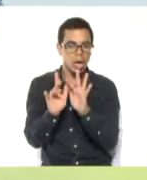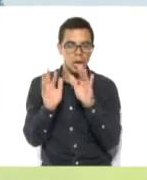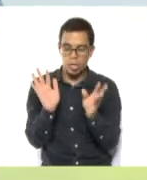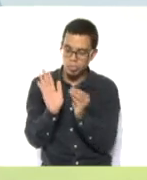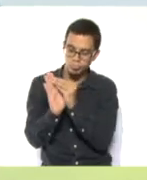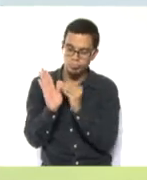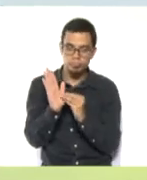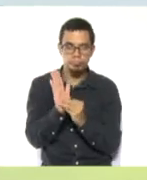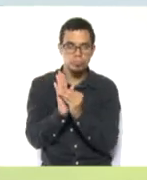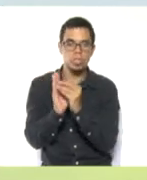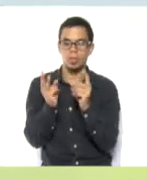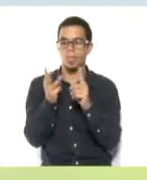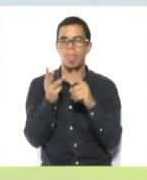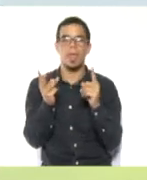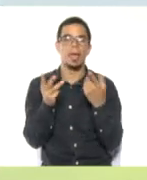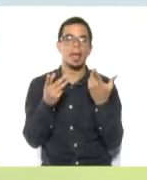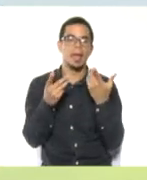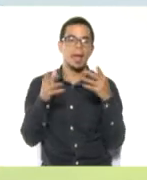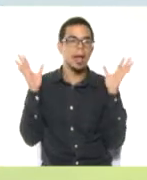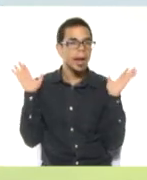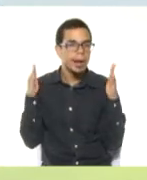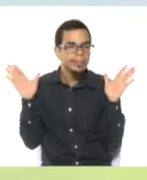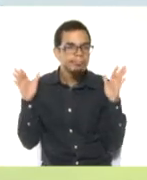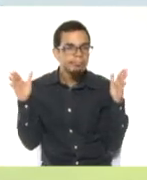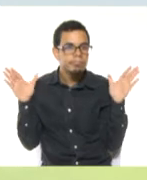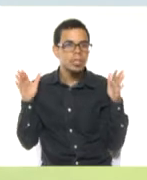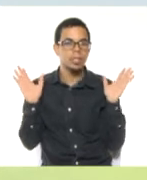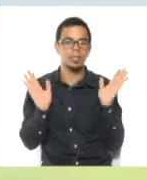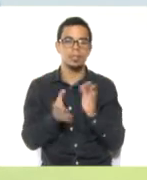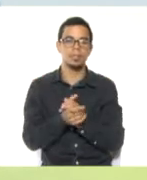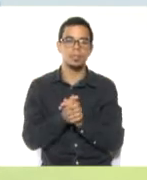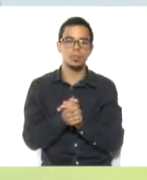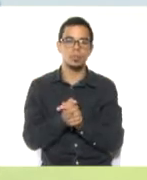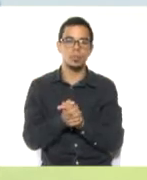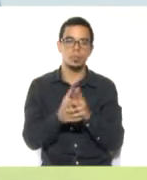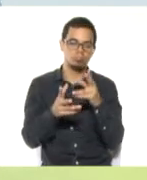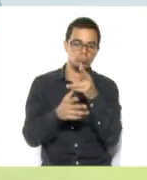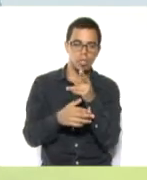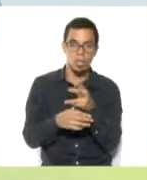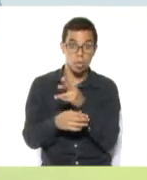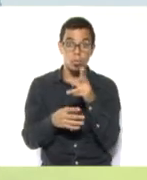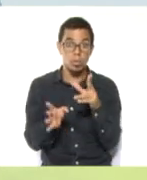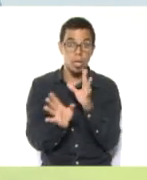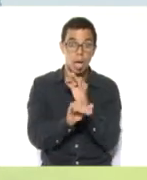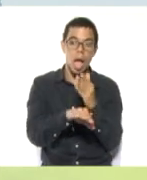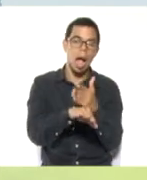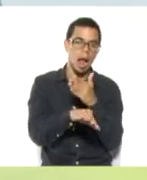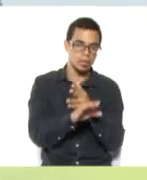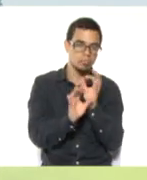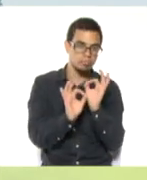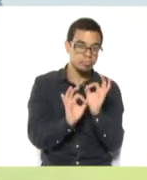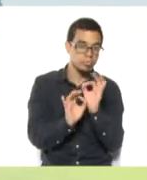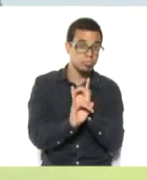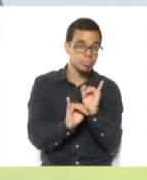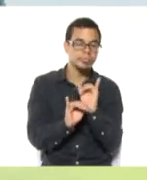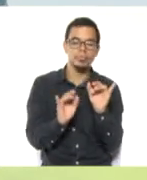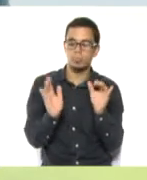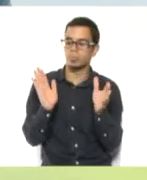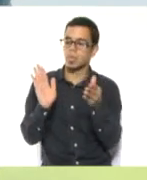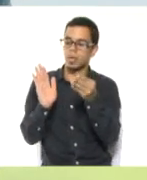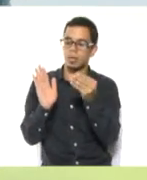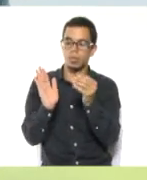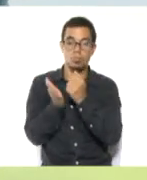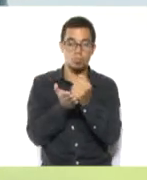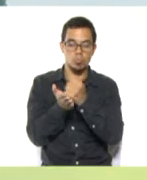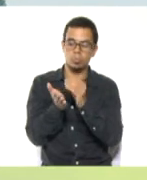utilizarlo en Navidad y se lo podemos pegar a nuestra tarjeta, ¿ok? Si no